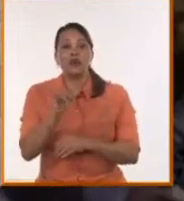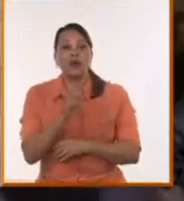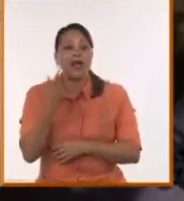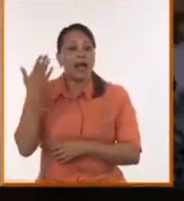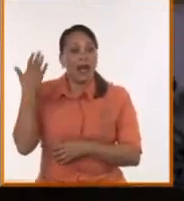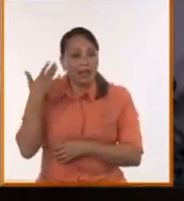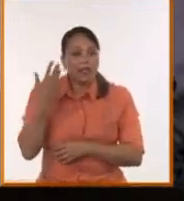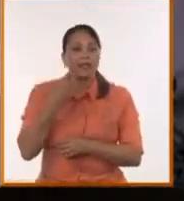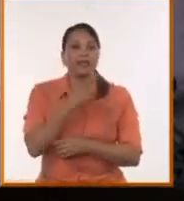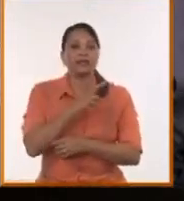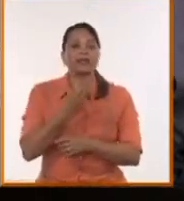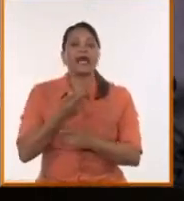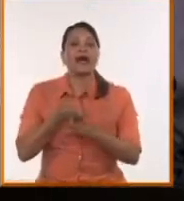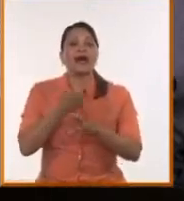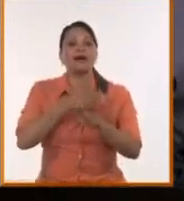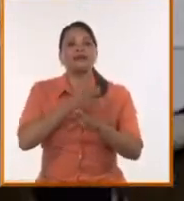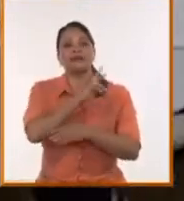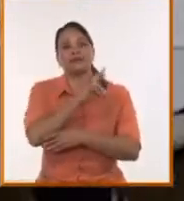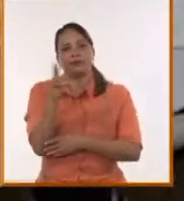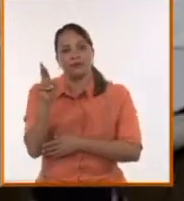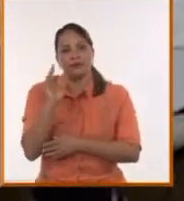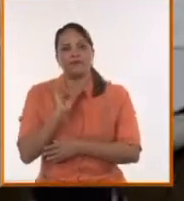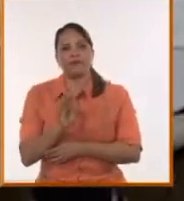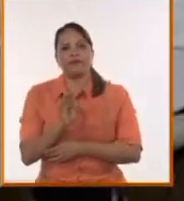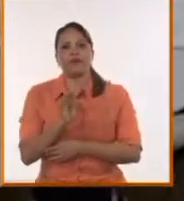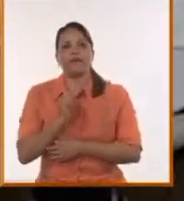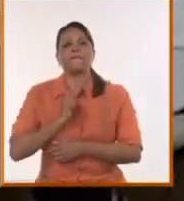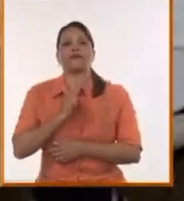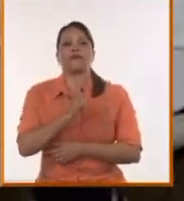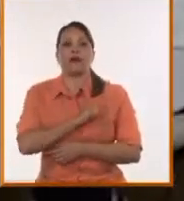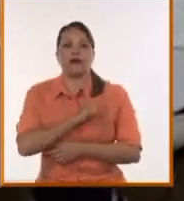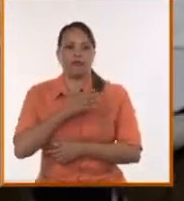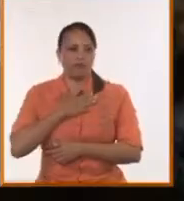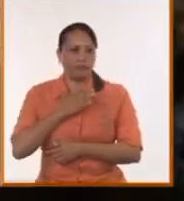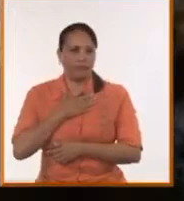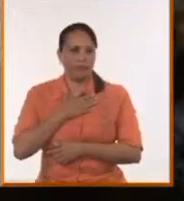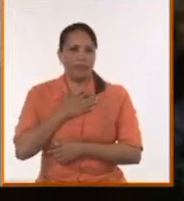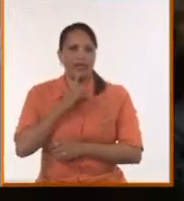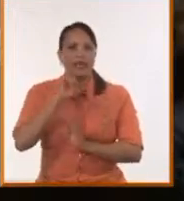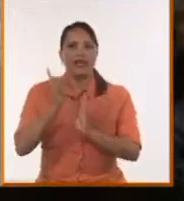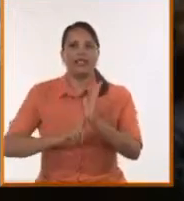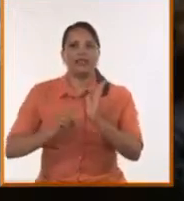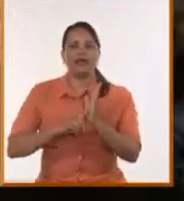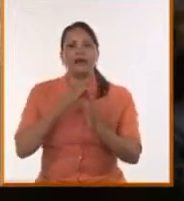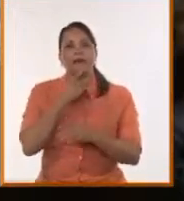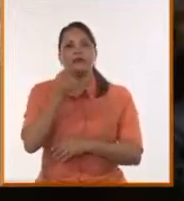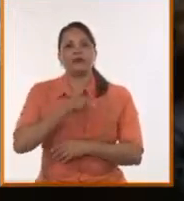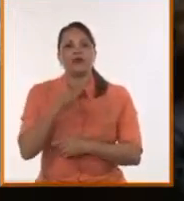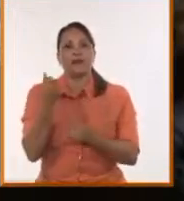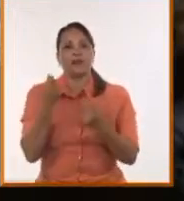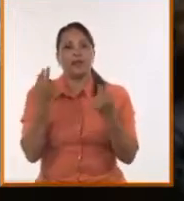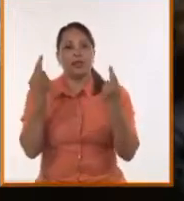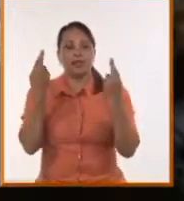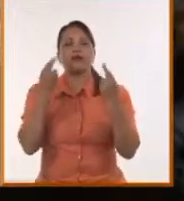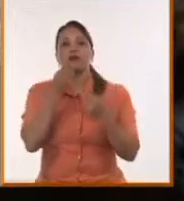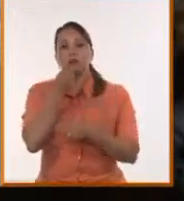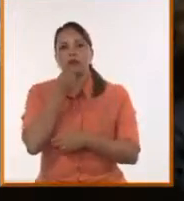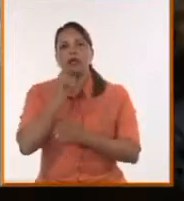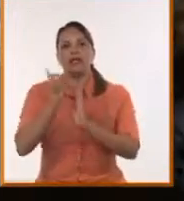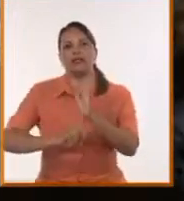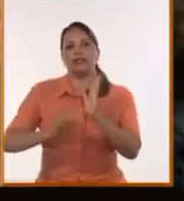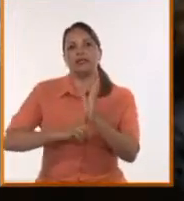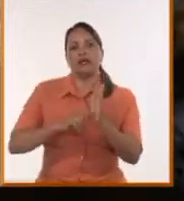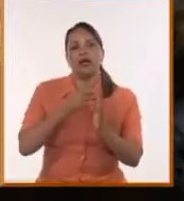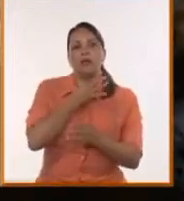antes de la revolución, totalmente privatizada, y tenía energía eléctrica, ¿quiénes podían pagarla? Hombre, claro. Y la